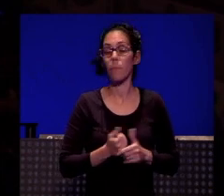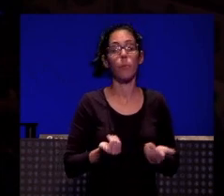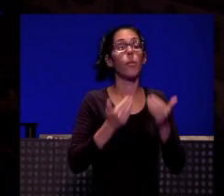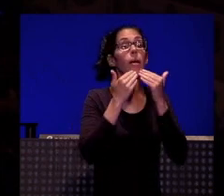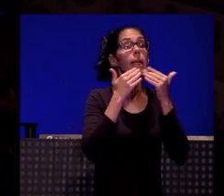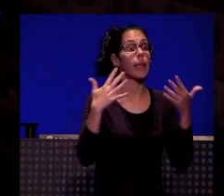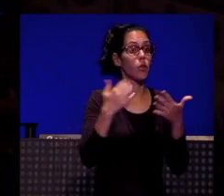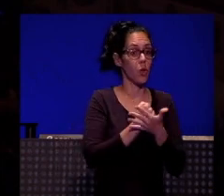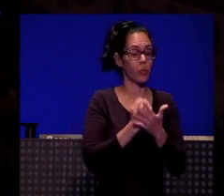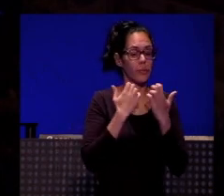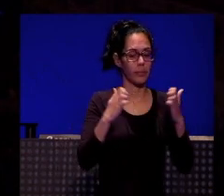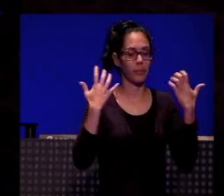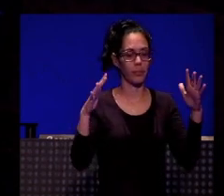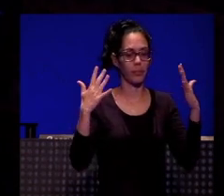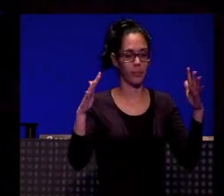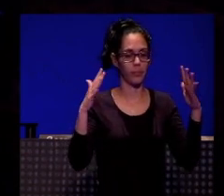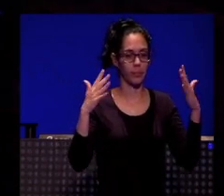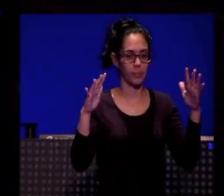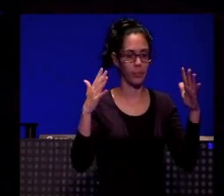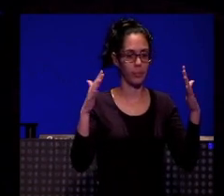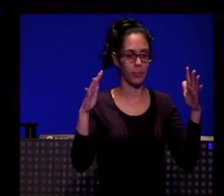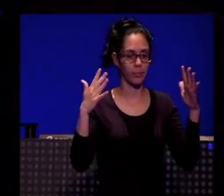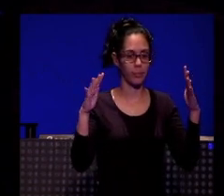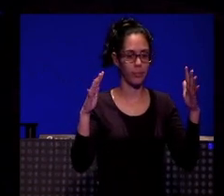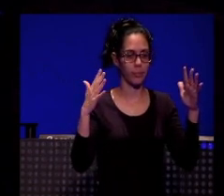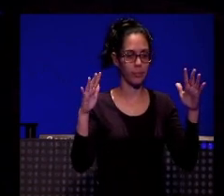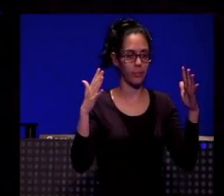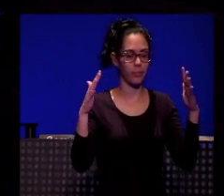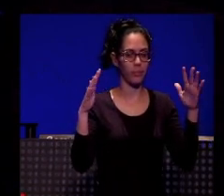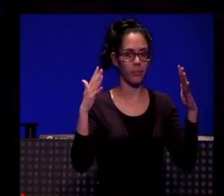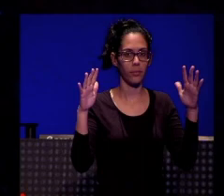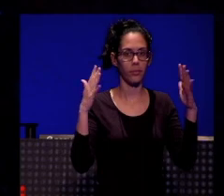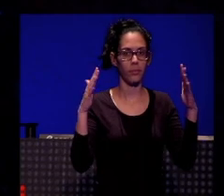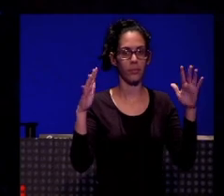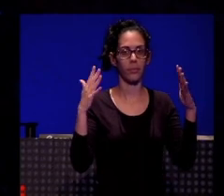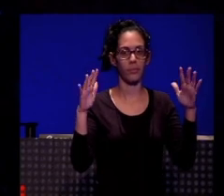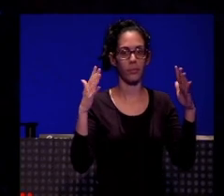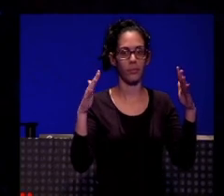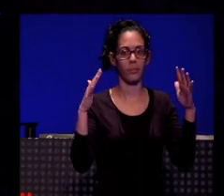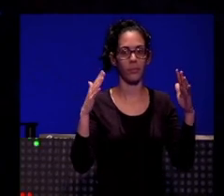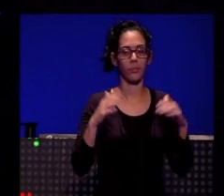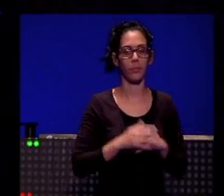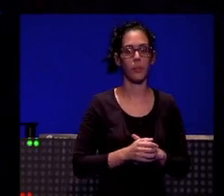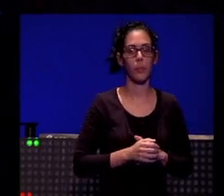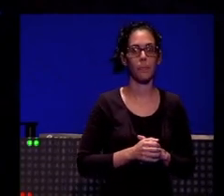gracias a todos un placer me llevo esto genial muy bien Patricia